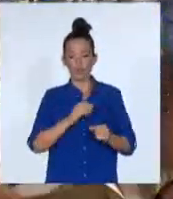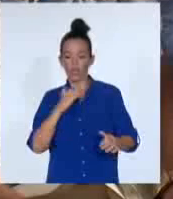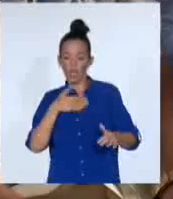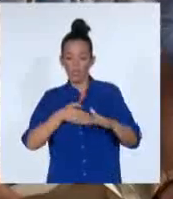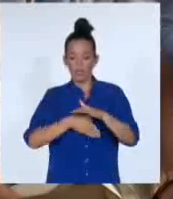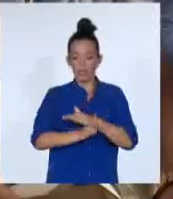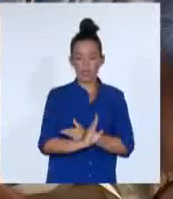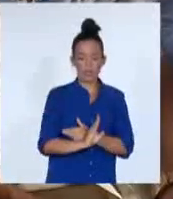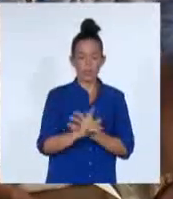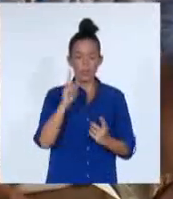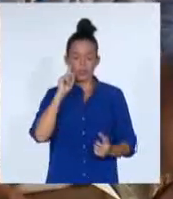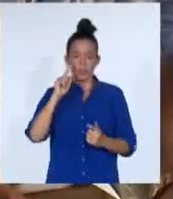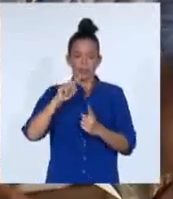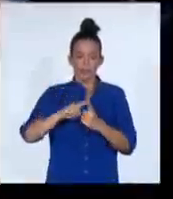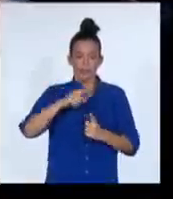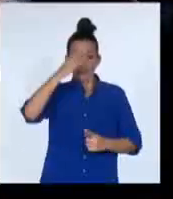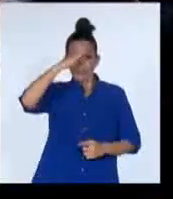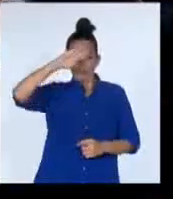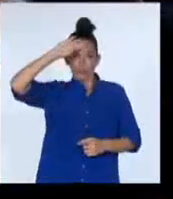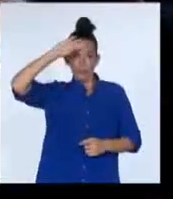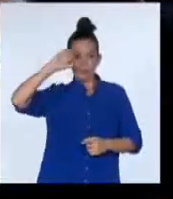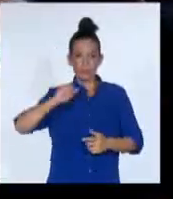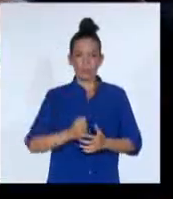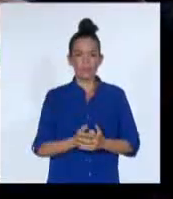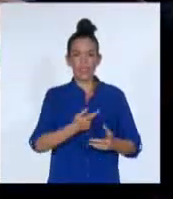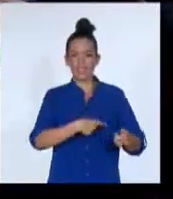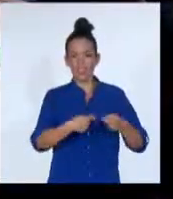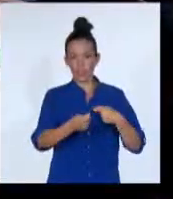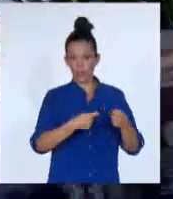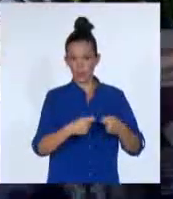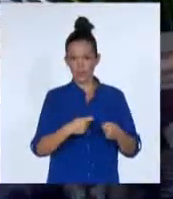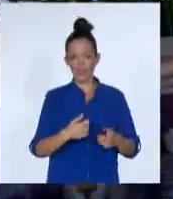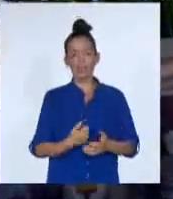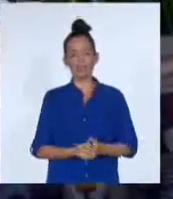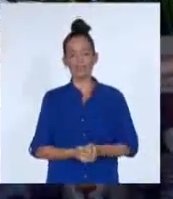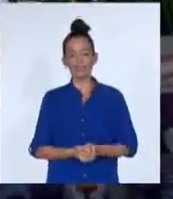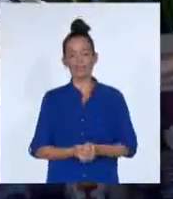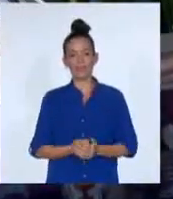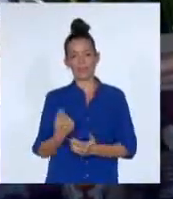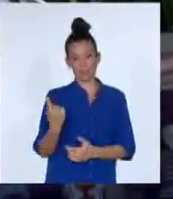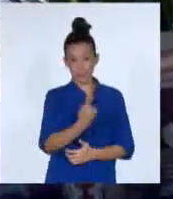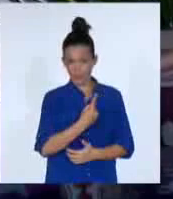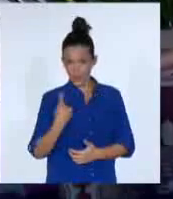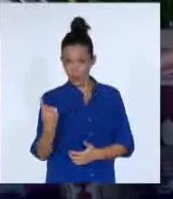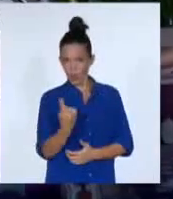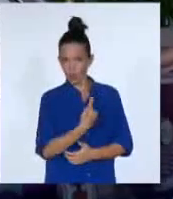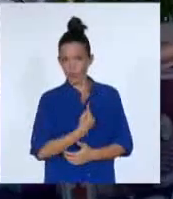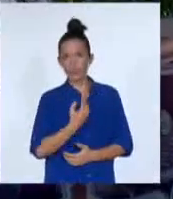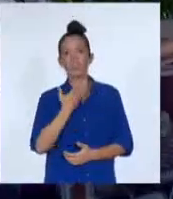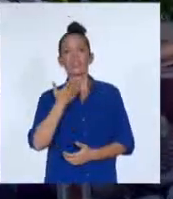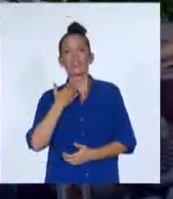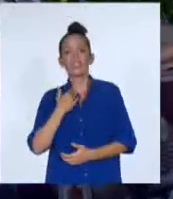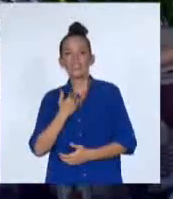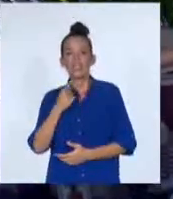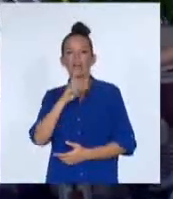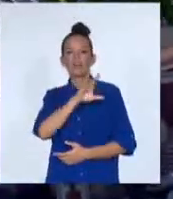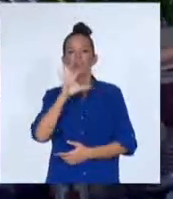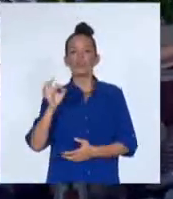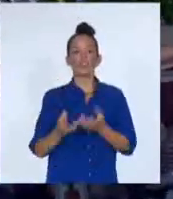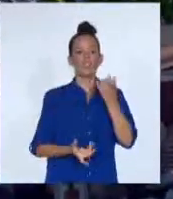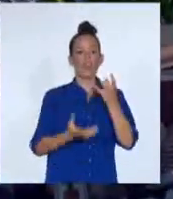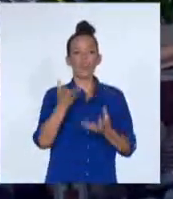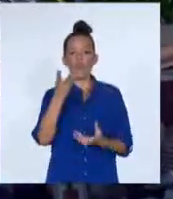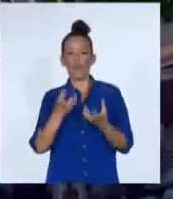proyectar Cuba hacia los socios comerciales en el exterior. Es nuestro deseo convertir a Cienfuegos en la principal